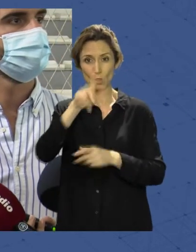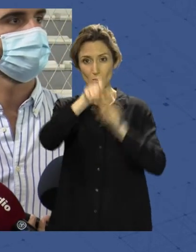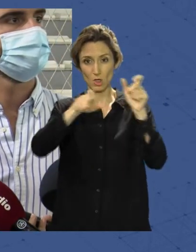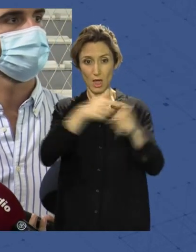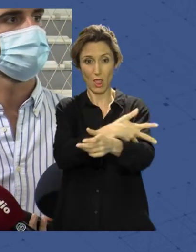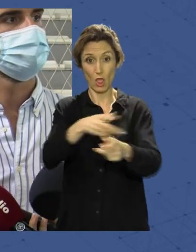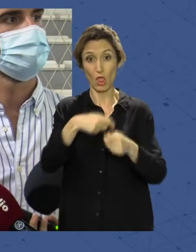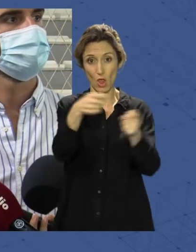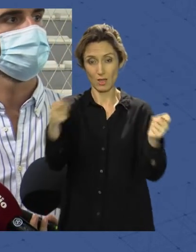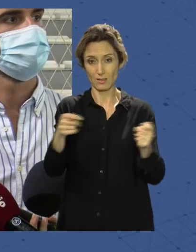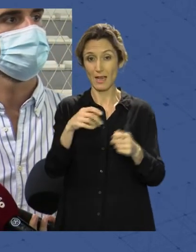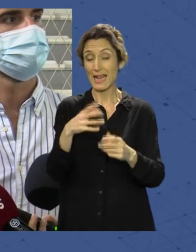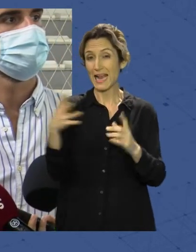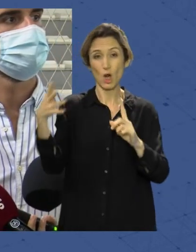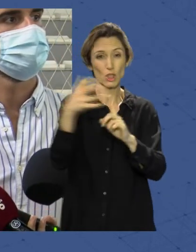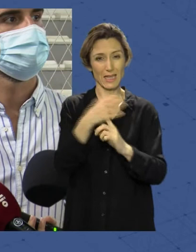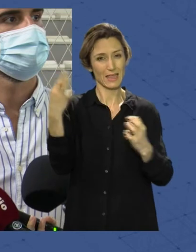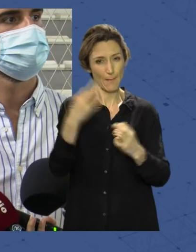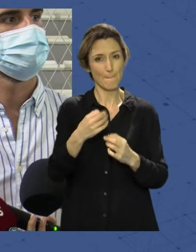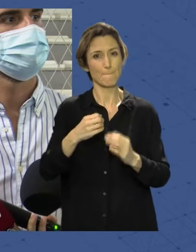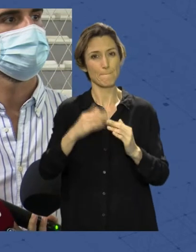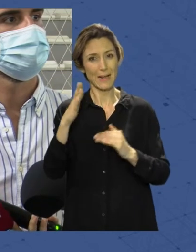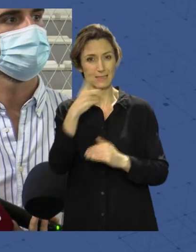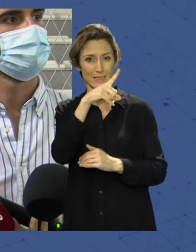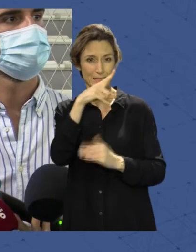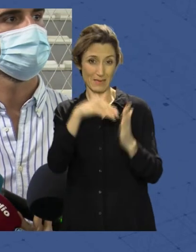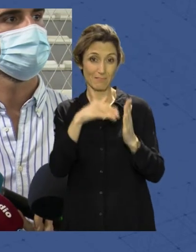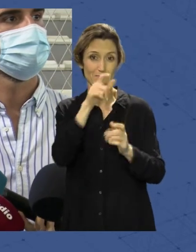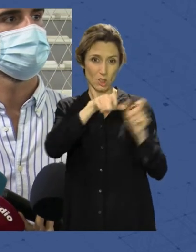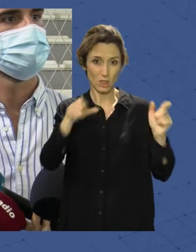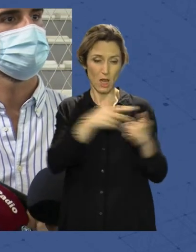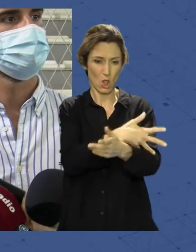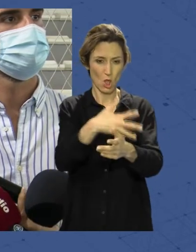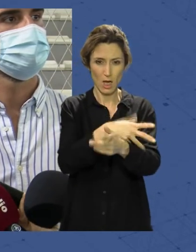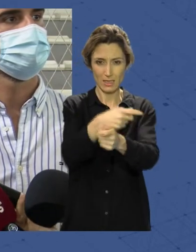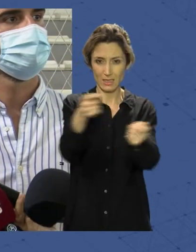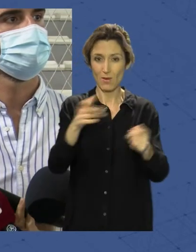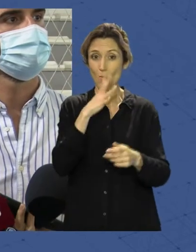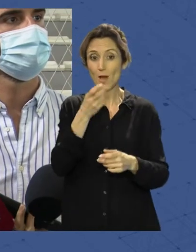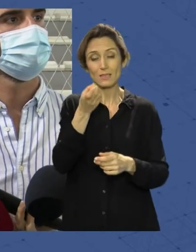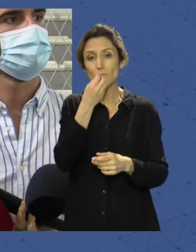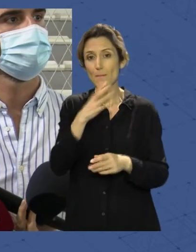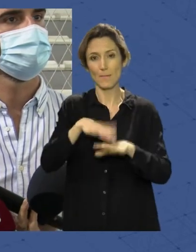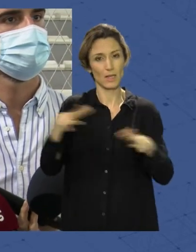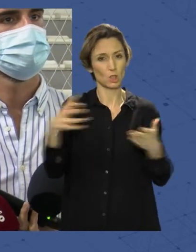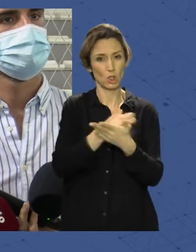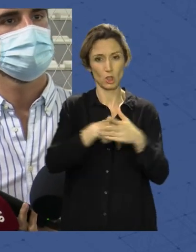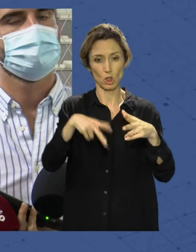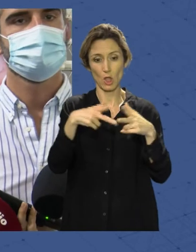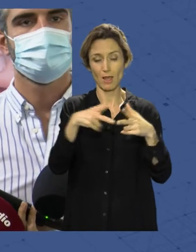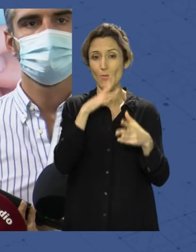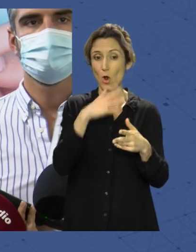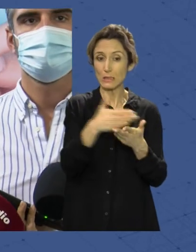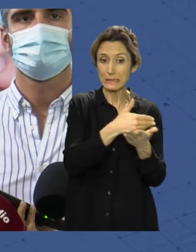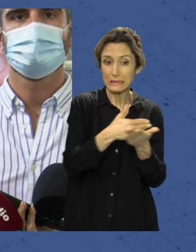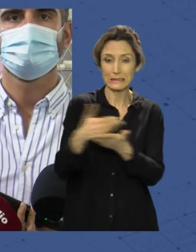conseguir esos más de mil donantes, porque estamos haciendo un bien a la sociedad. Con ese plasma, con esa sangre,